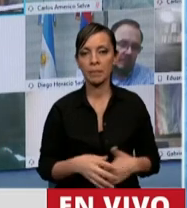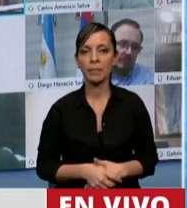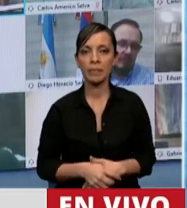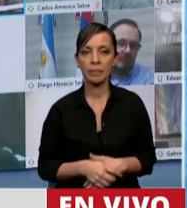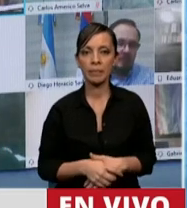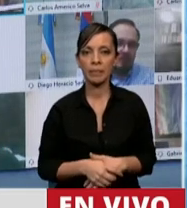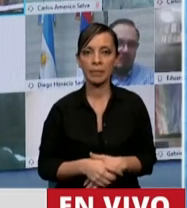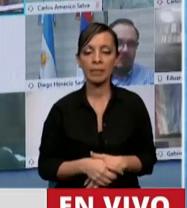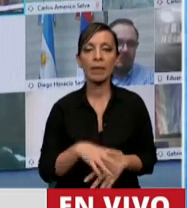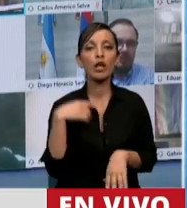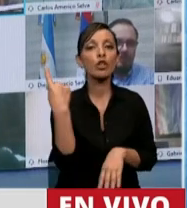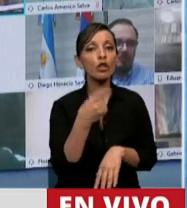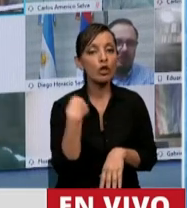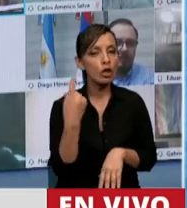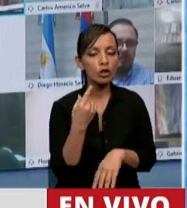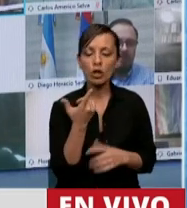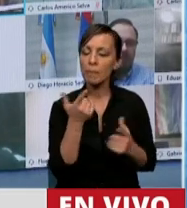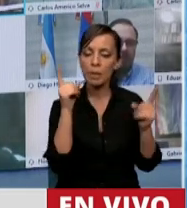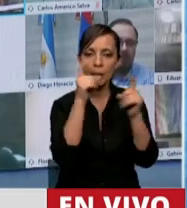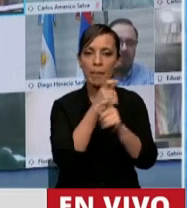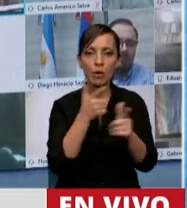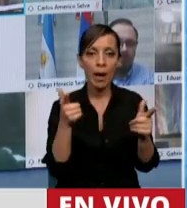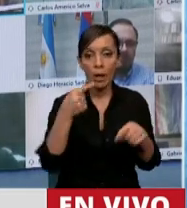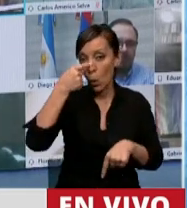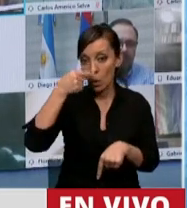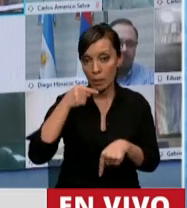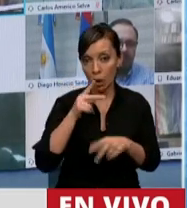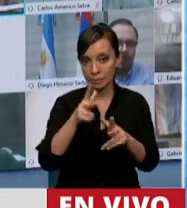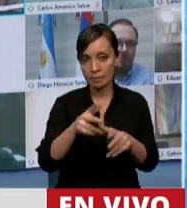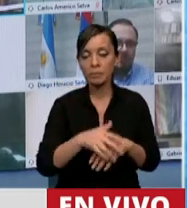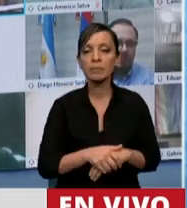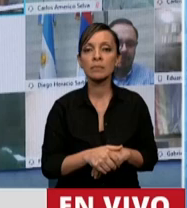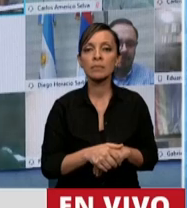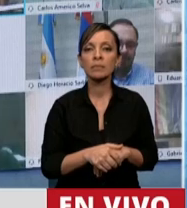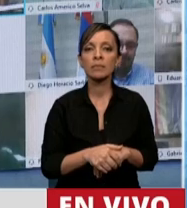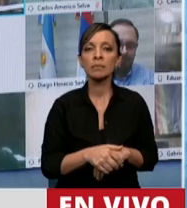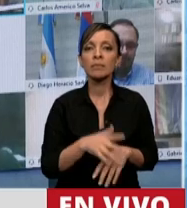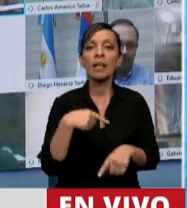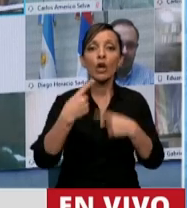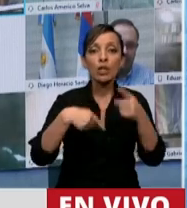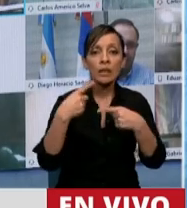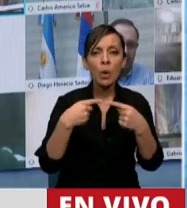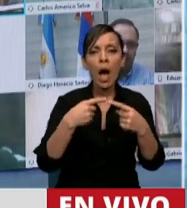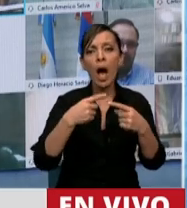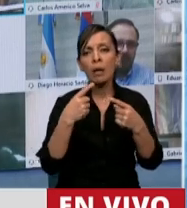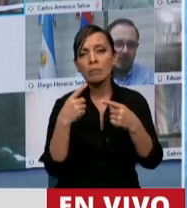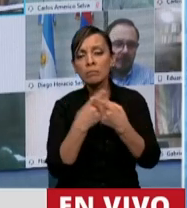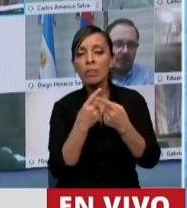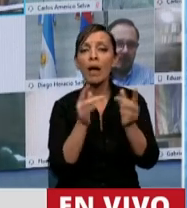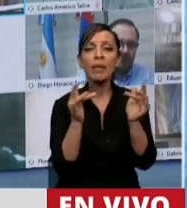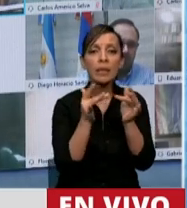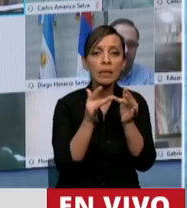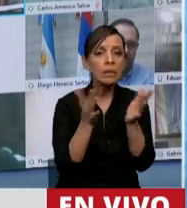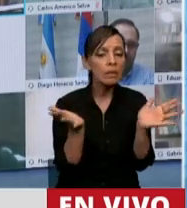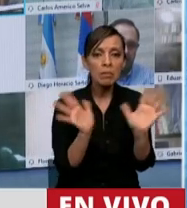Miren, nosotros no tenemos ningún problema, y con esto cierro, lo dijimos desde el comienzo, en seguir discutiendo virtualmente.